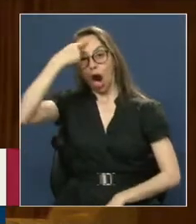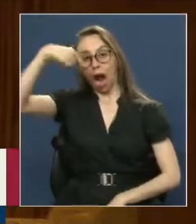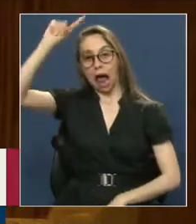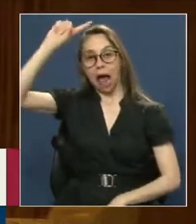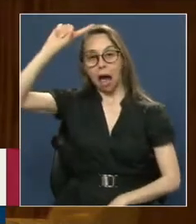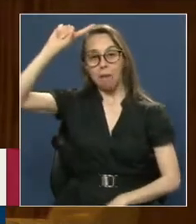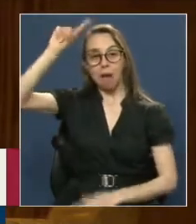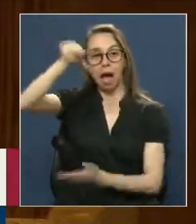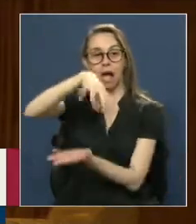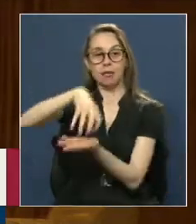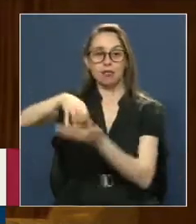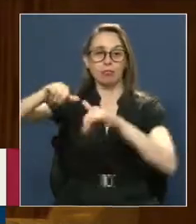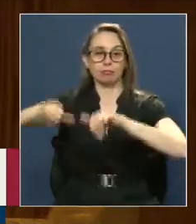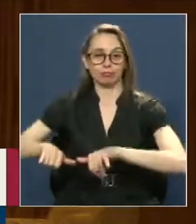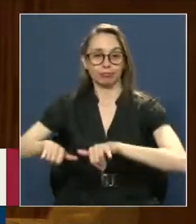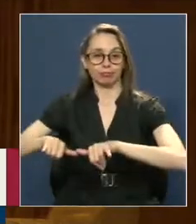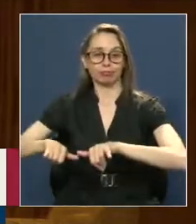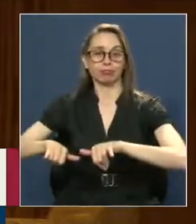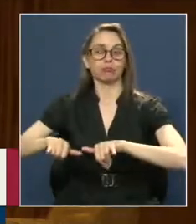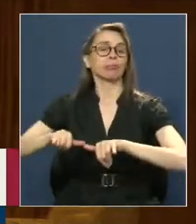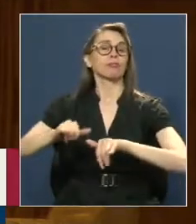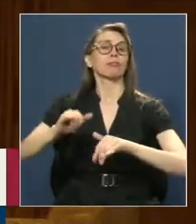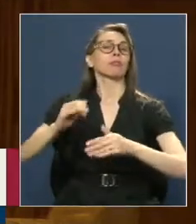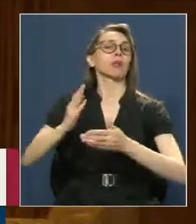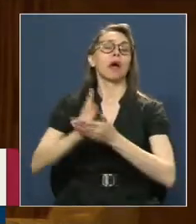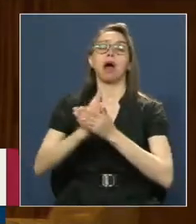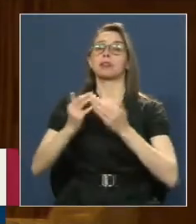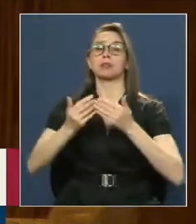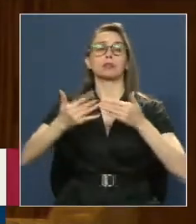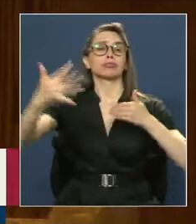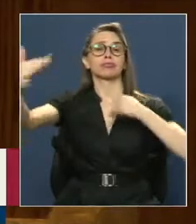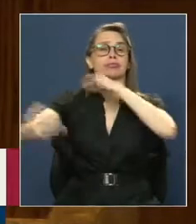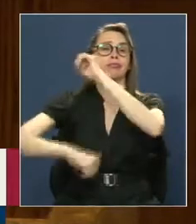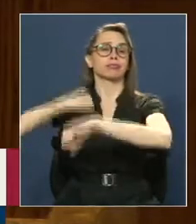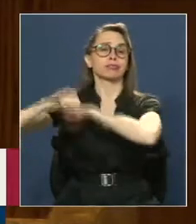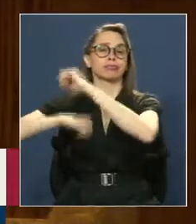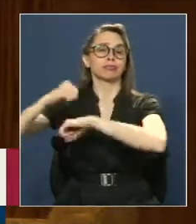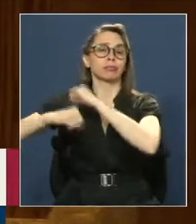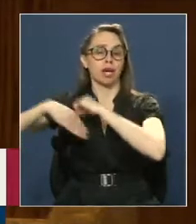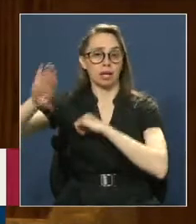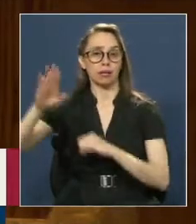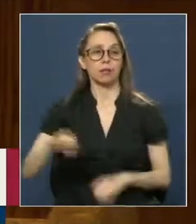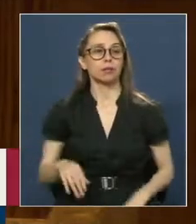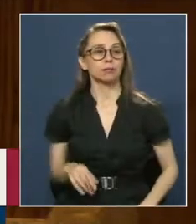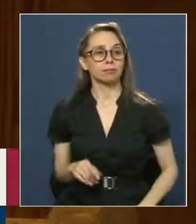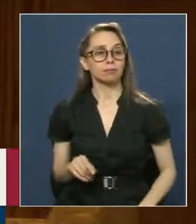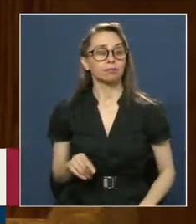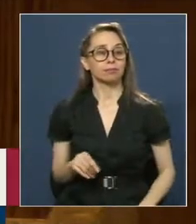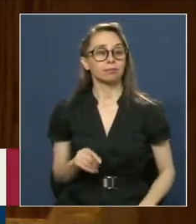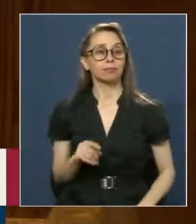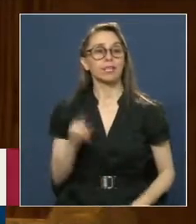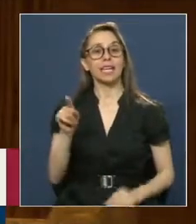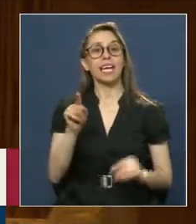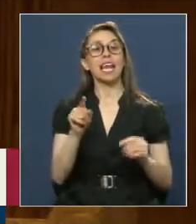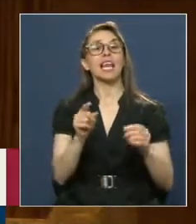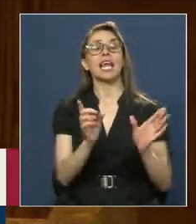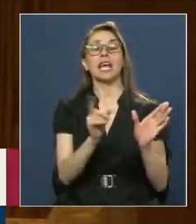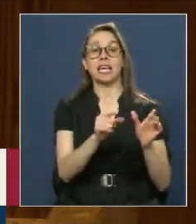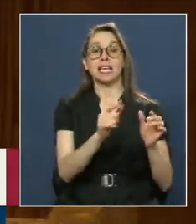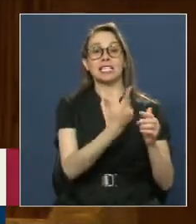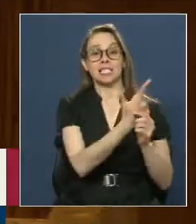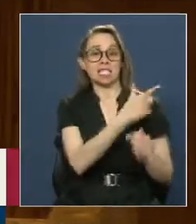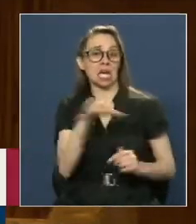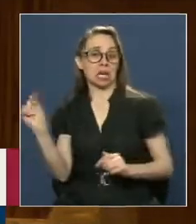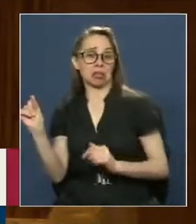Donde Pasó El resto De su vida Pero El retiro Mencionado No duraría